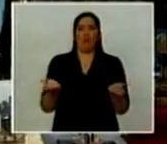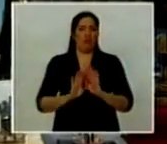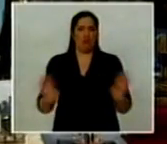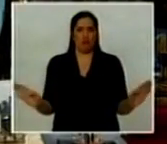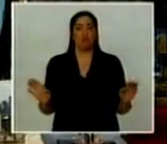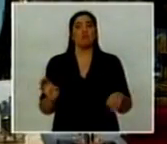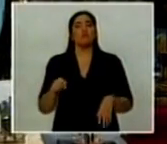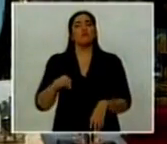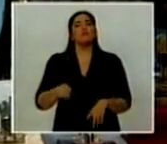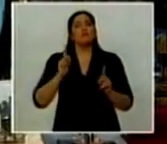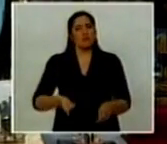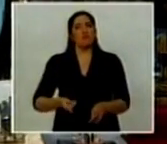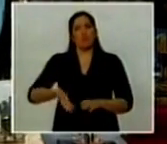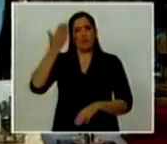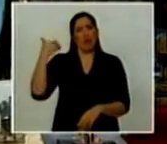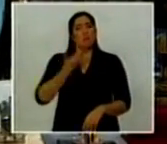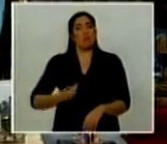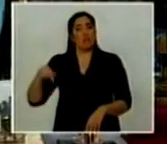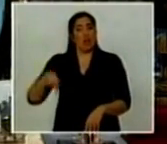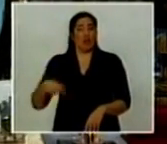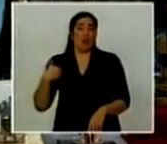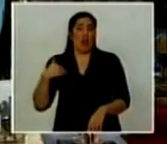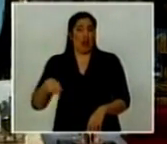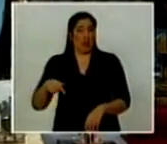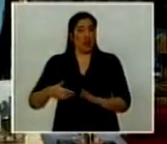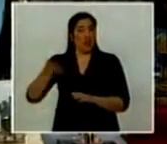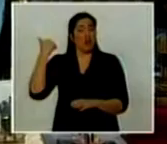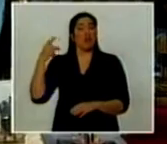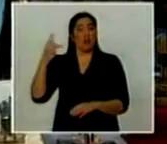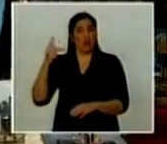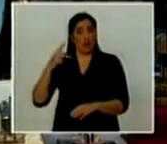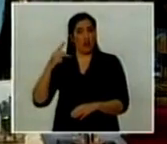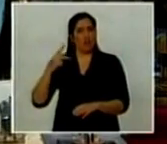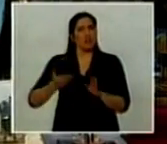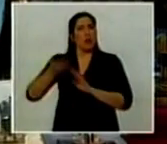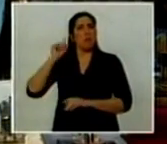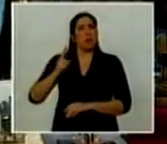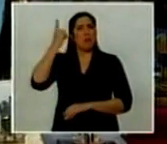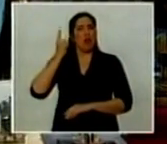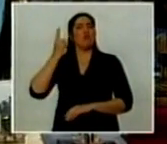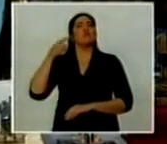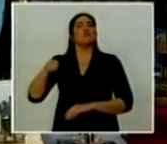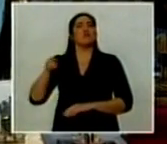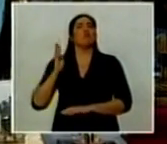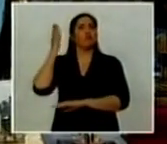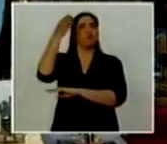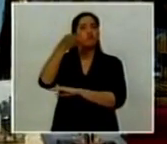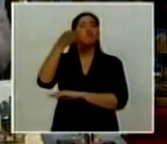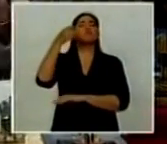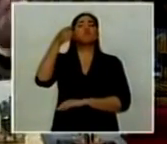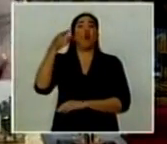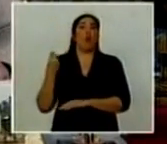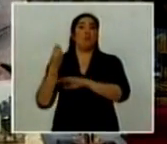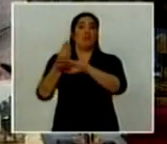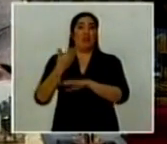de quien fuera presidente de todos los argentinos, el presidente Néstor Kirchner, en su primera intervención como presidente de la Nación Argentina